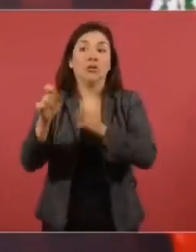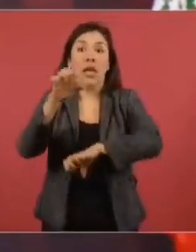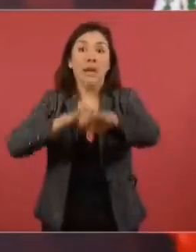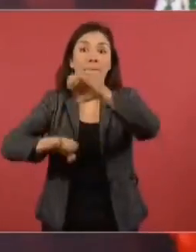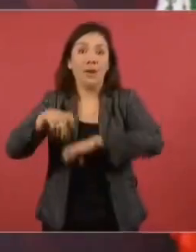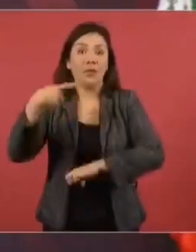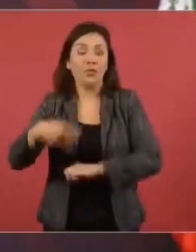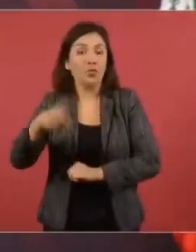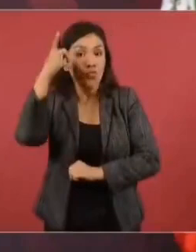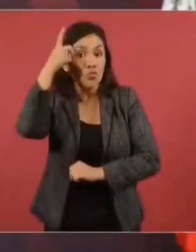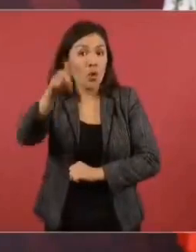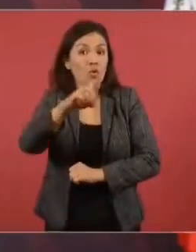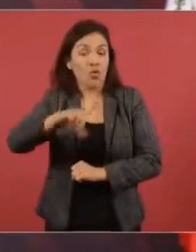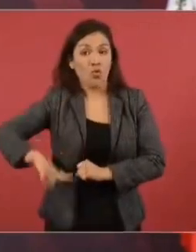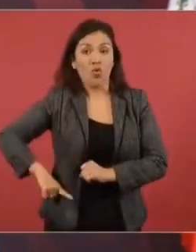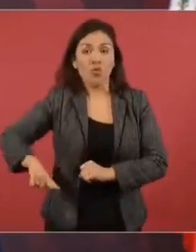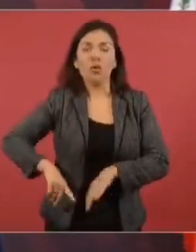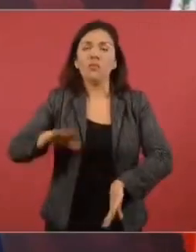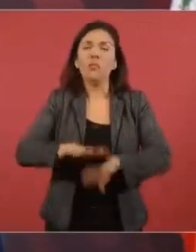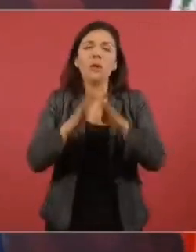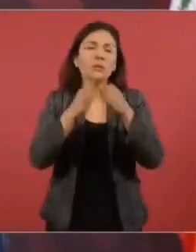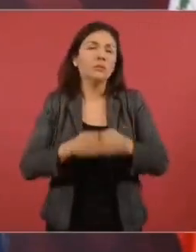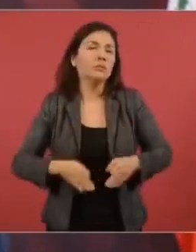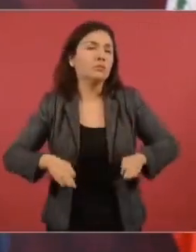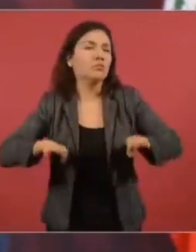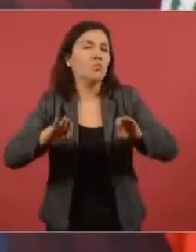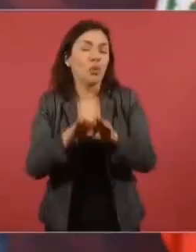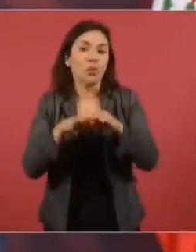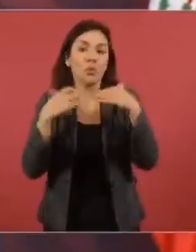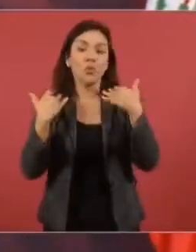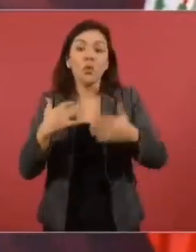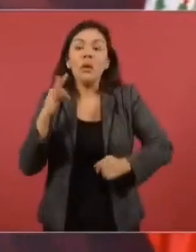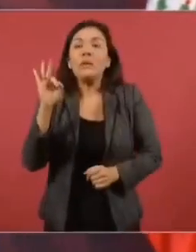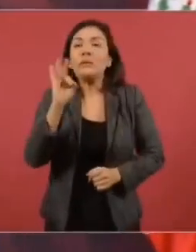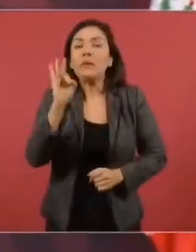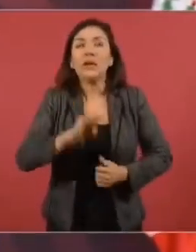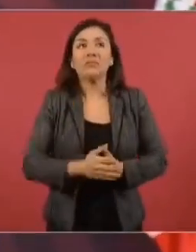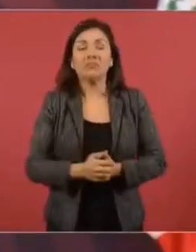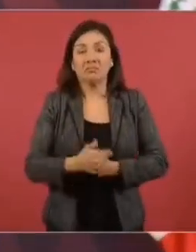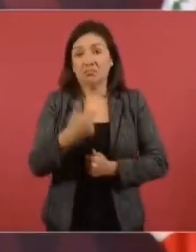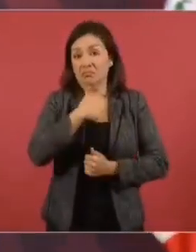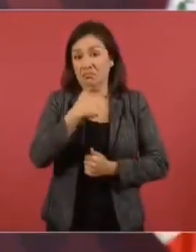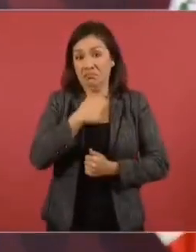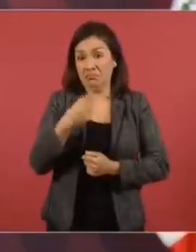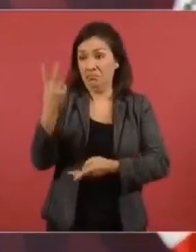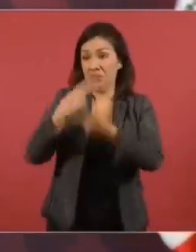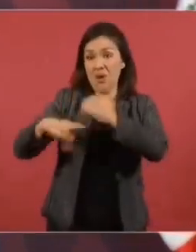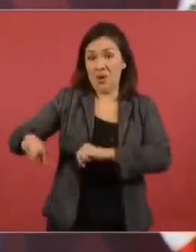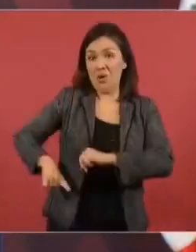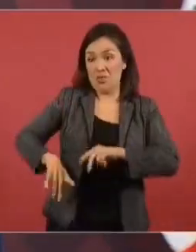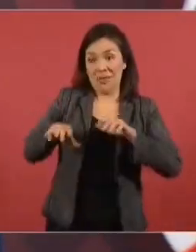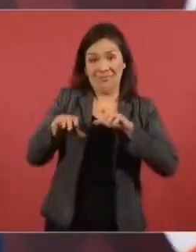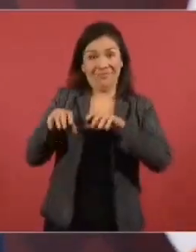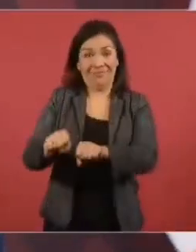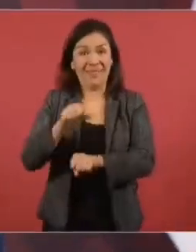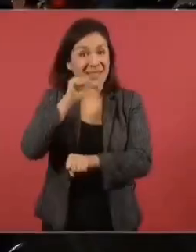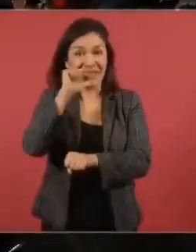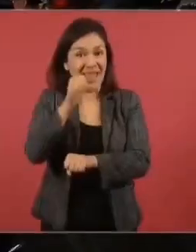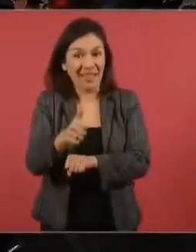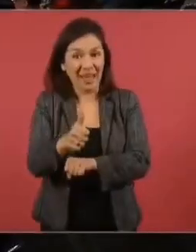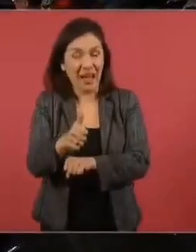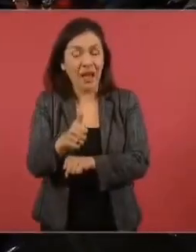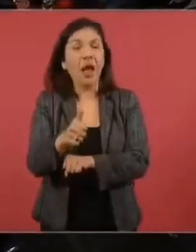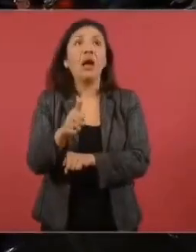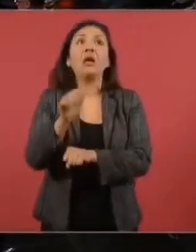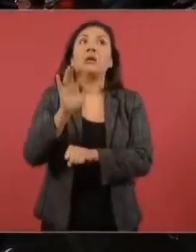Si no hubiésemos llegado y si no